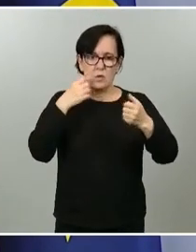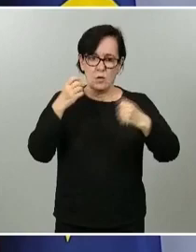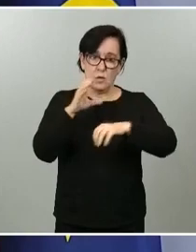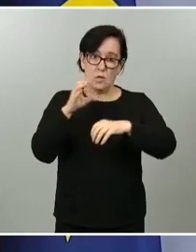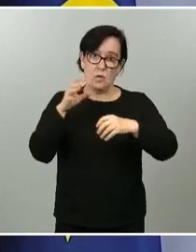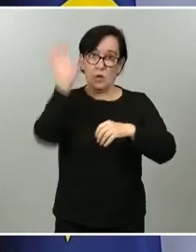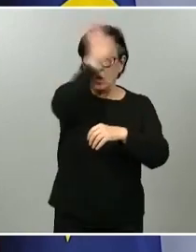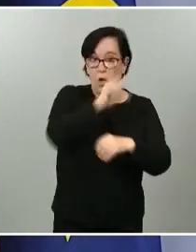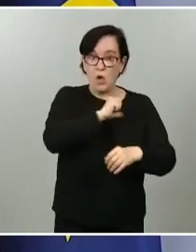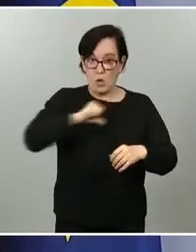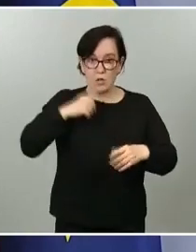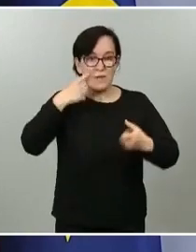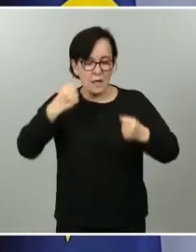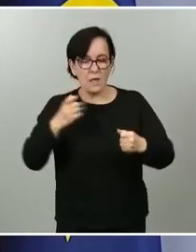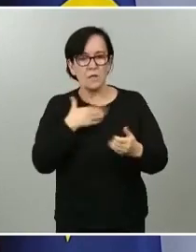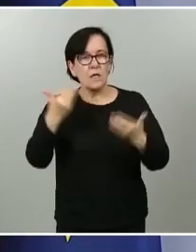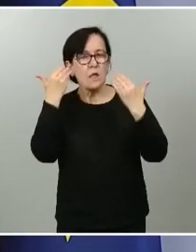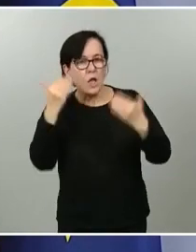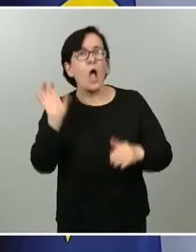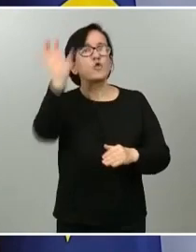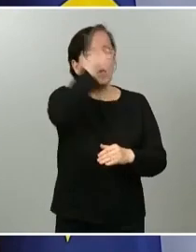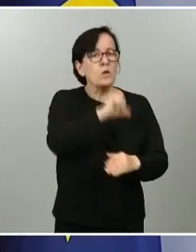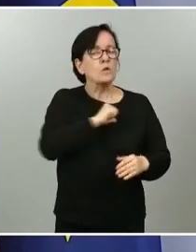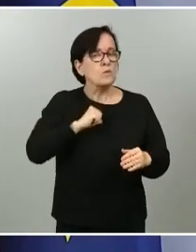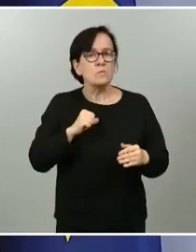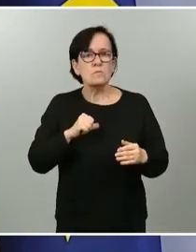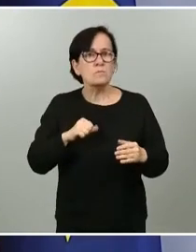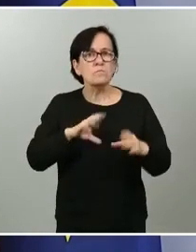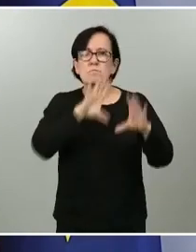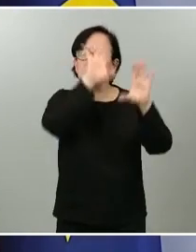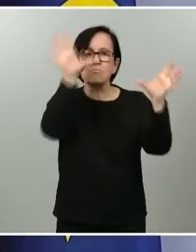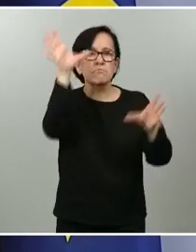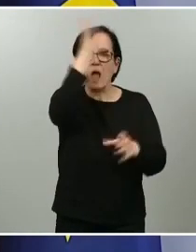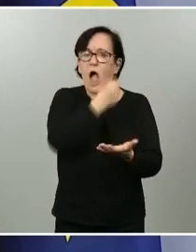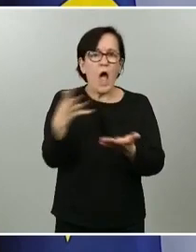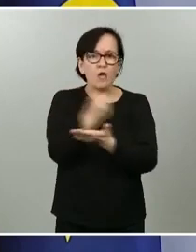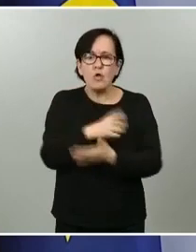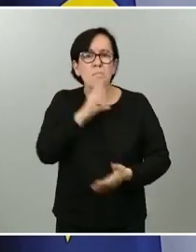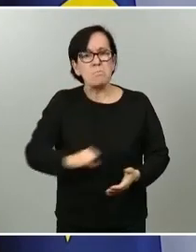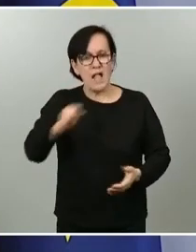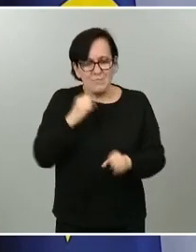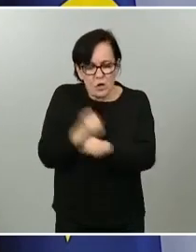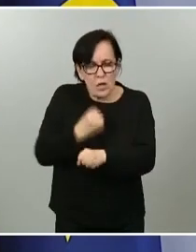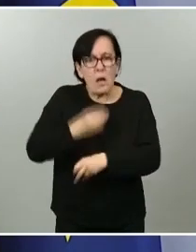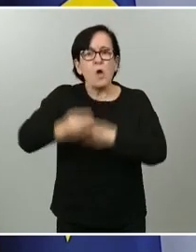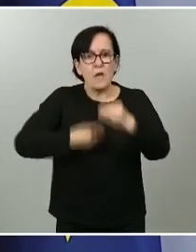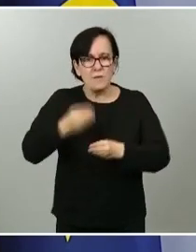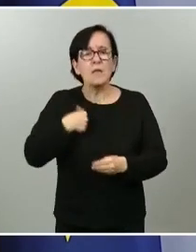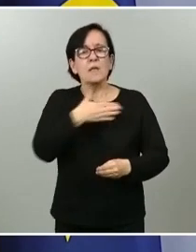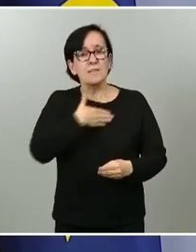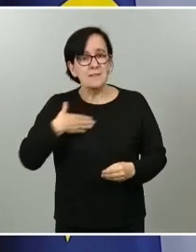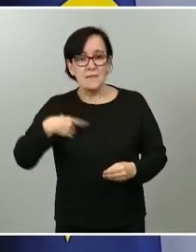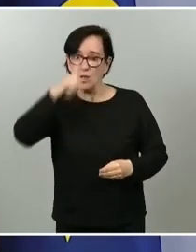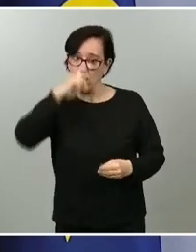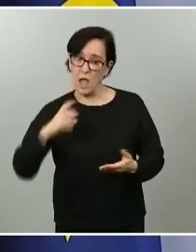Quiero agradecer también a las comunidades autónomas en su conjunto el magnífico trabajo que están haciendo y quiero recordar a